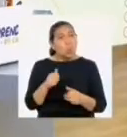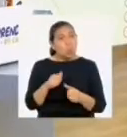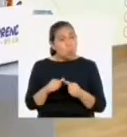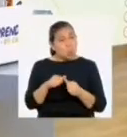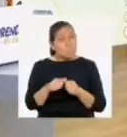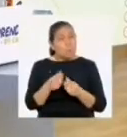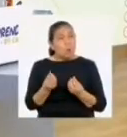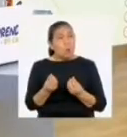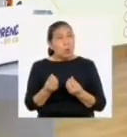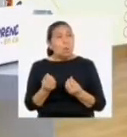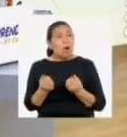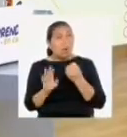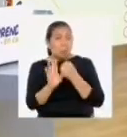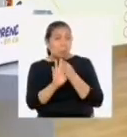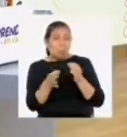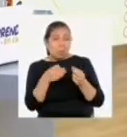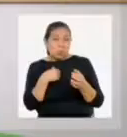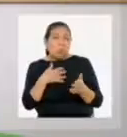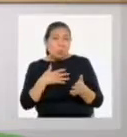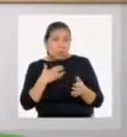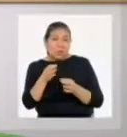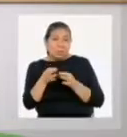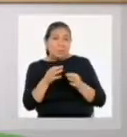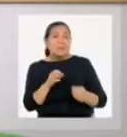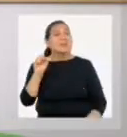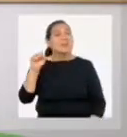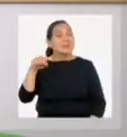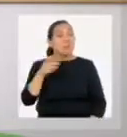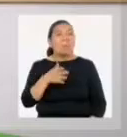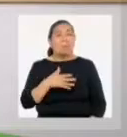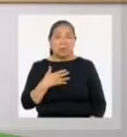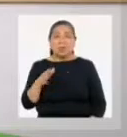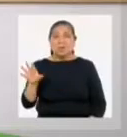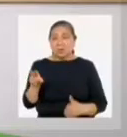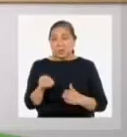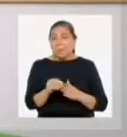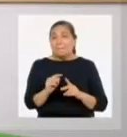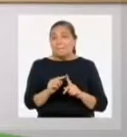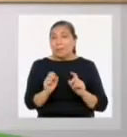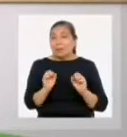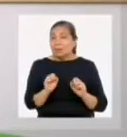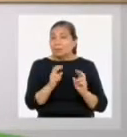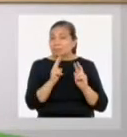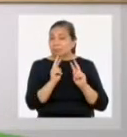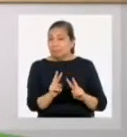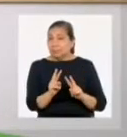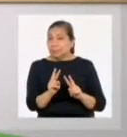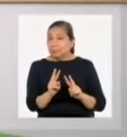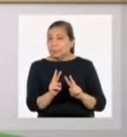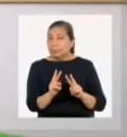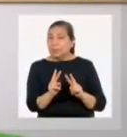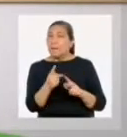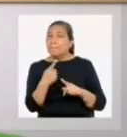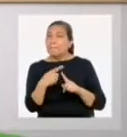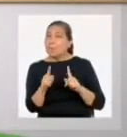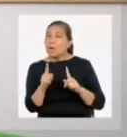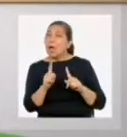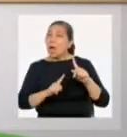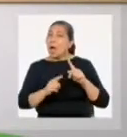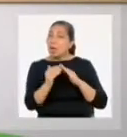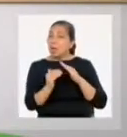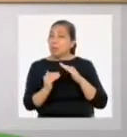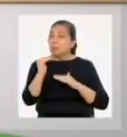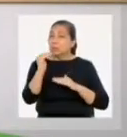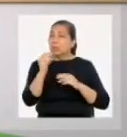las cifras estadísticas como respaldo de mis argumentos? Exactamente. Si voy a determinar que se visualizan